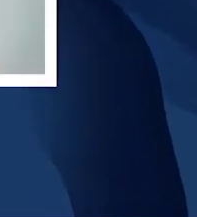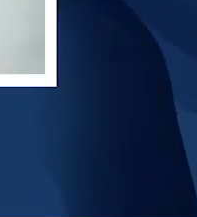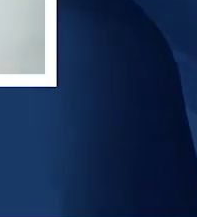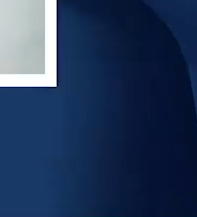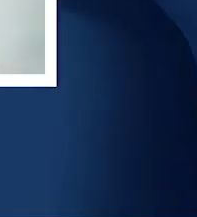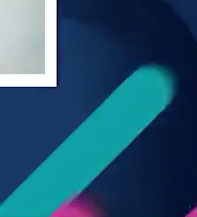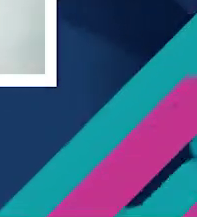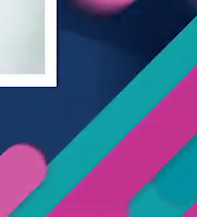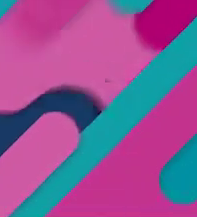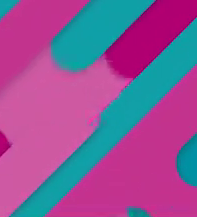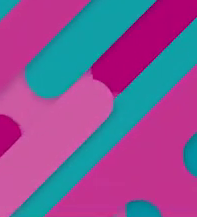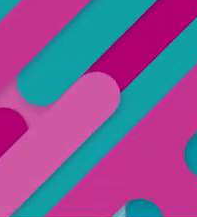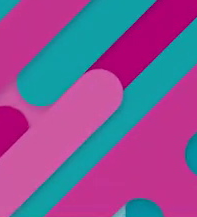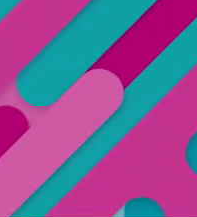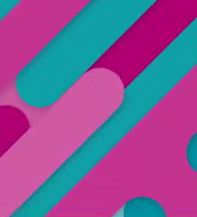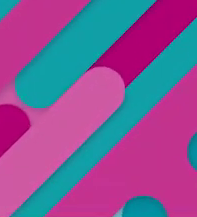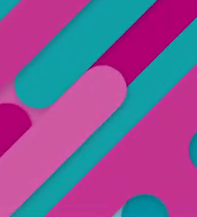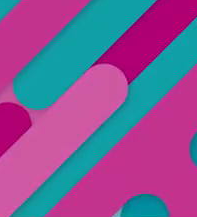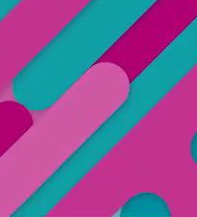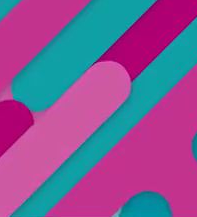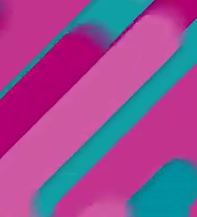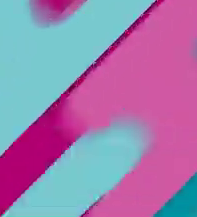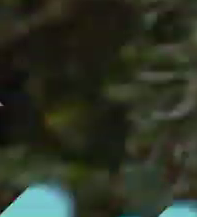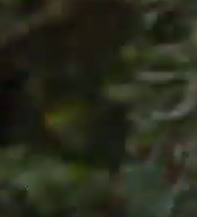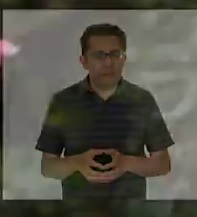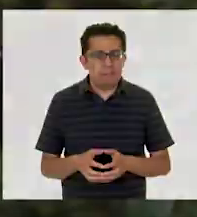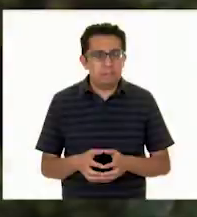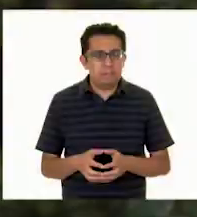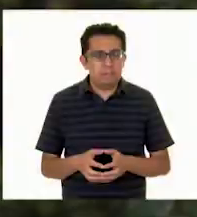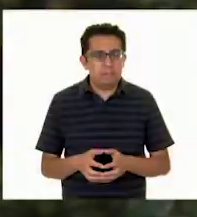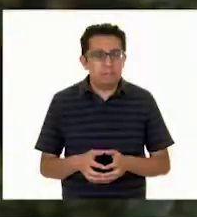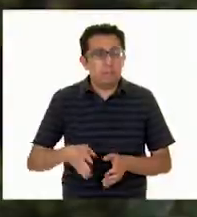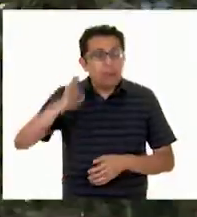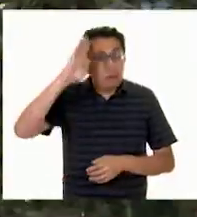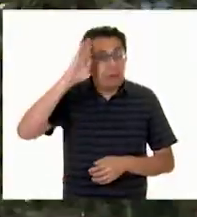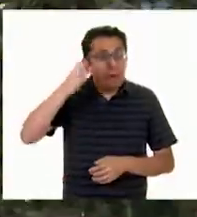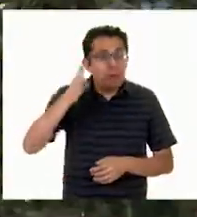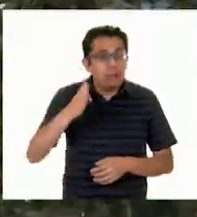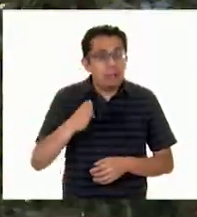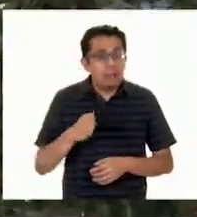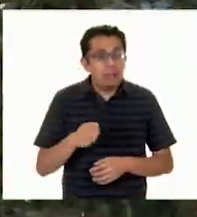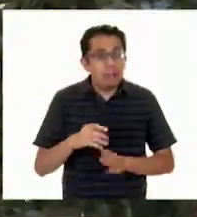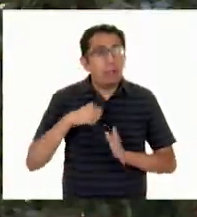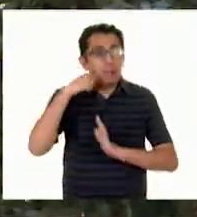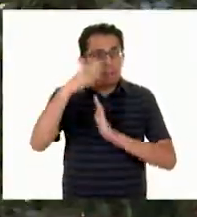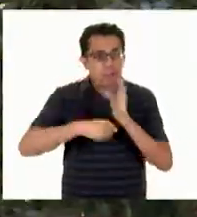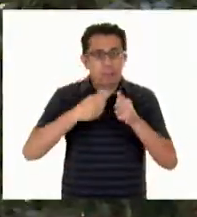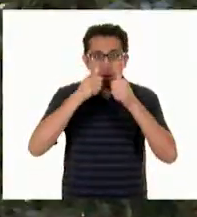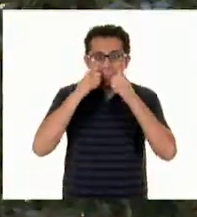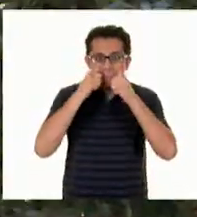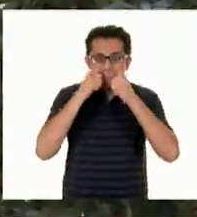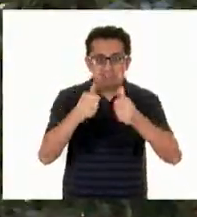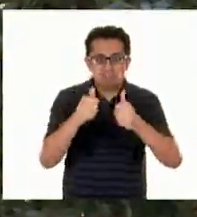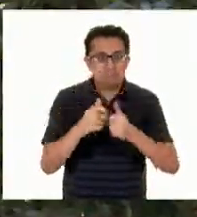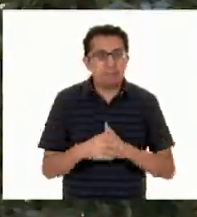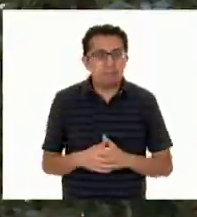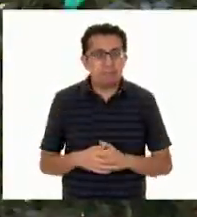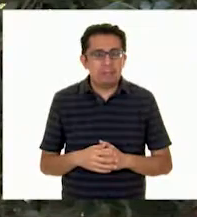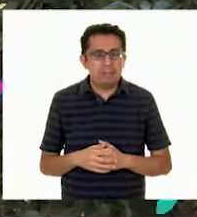¡Pongamos atención! ¡Hola! ¡Vamos a ver el siguiente video!